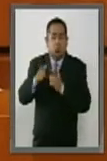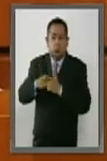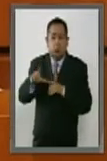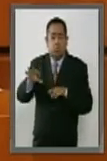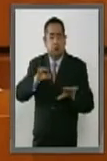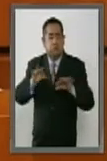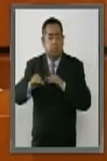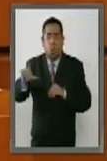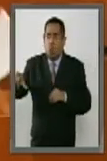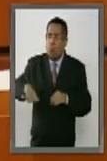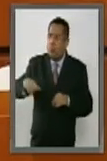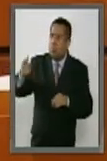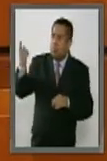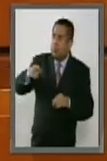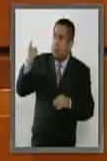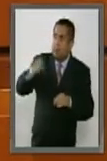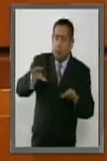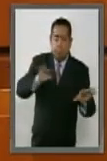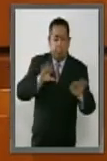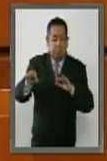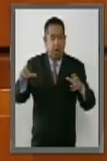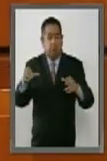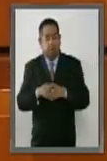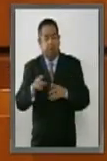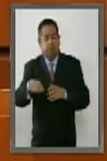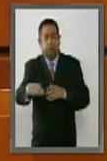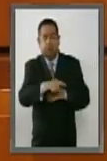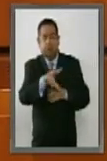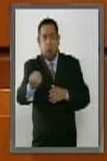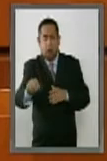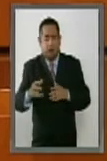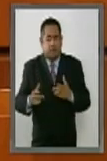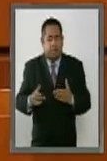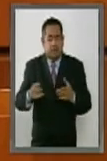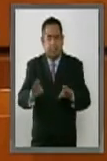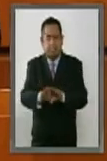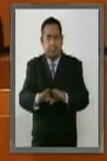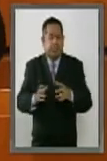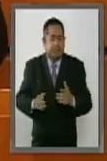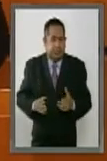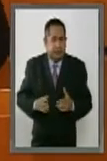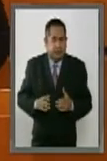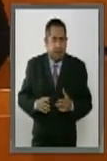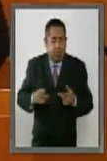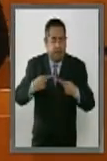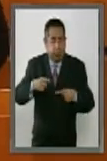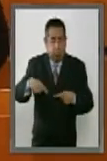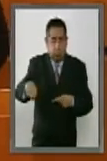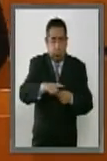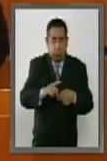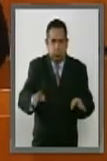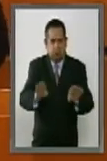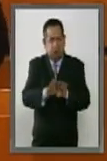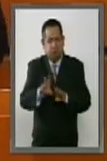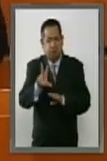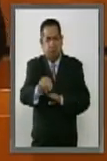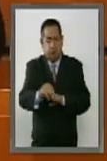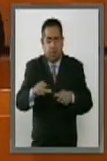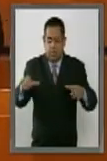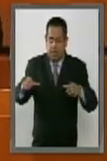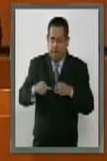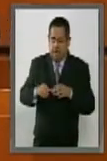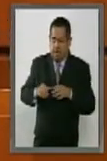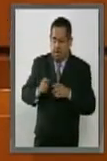instituidos del estado. Cierra el espacio a la ciudadanía al privilegiar el reparto